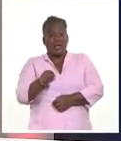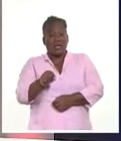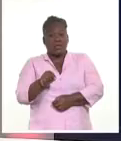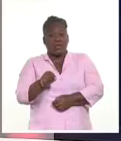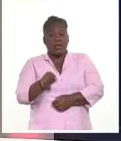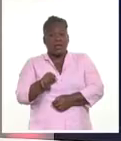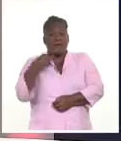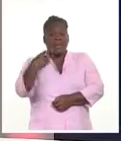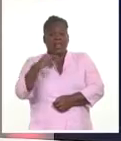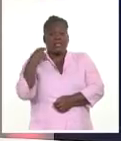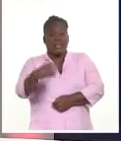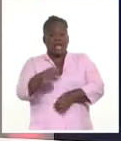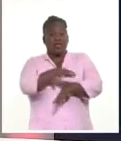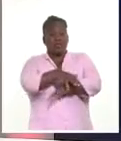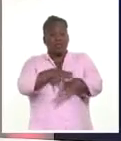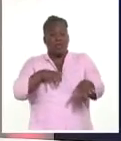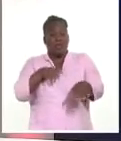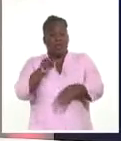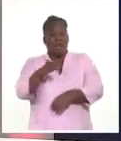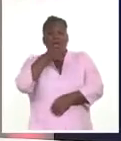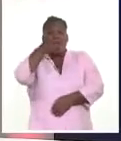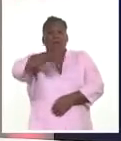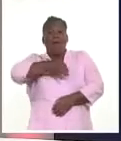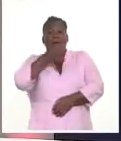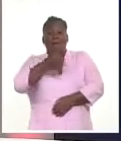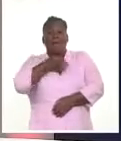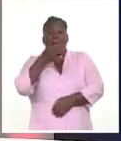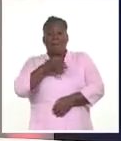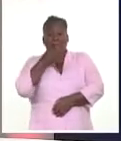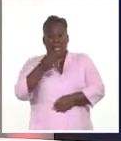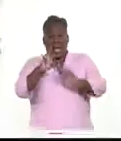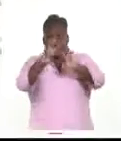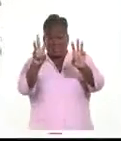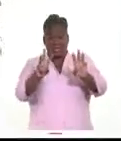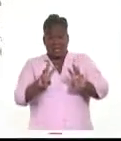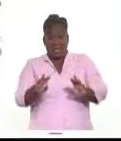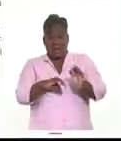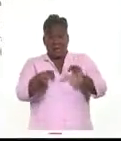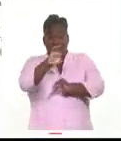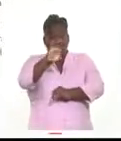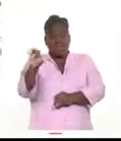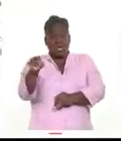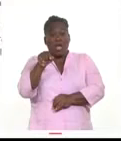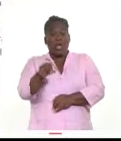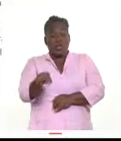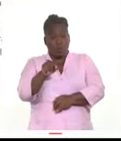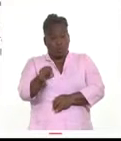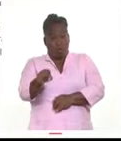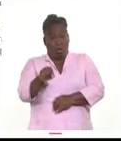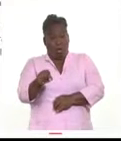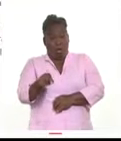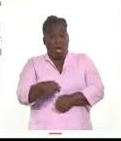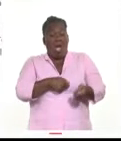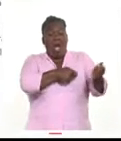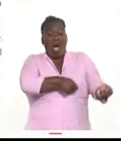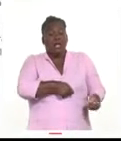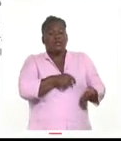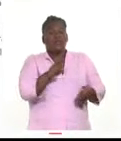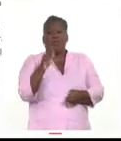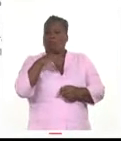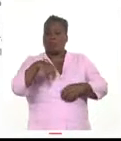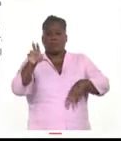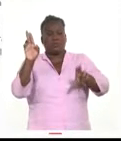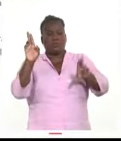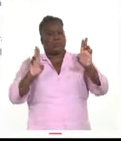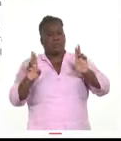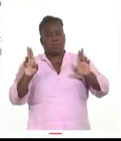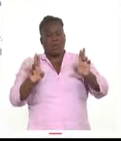maltrato animal. Según publica el sitio web del Ministerio de la Agricultura, este organismo hace oficial su total desacuerdo